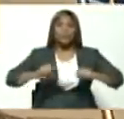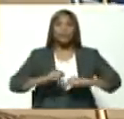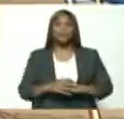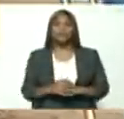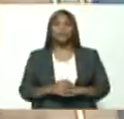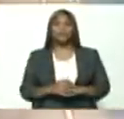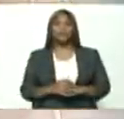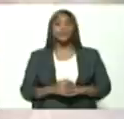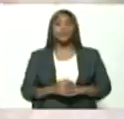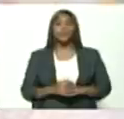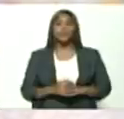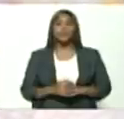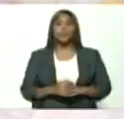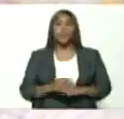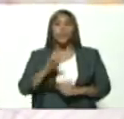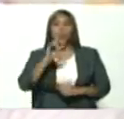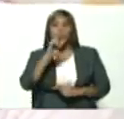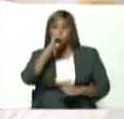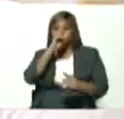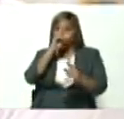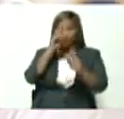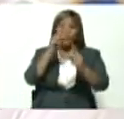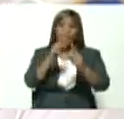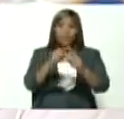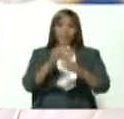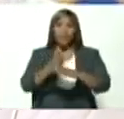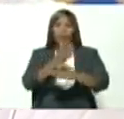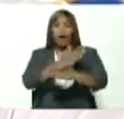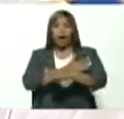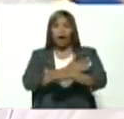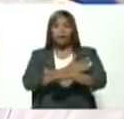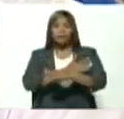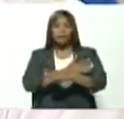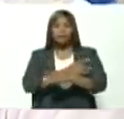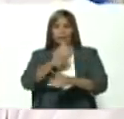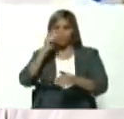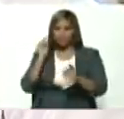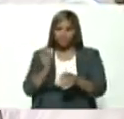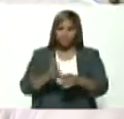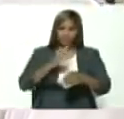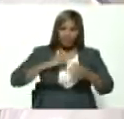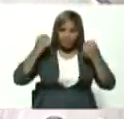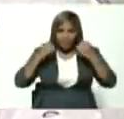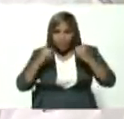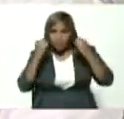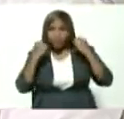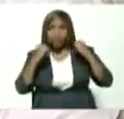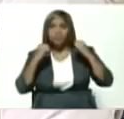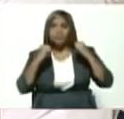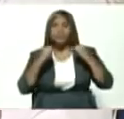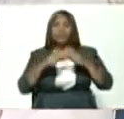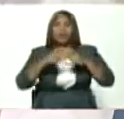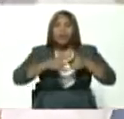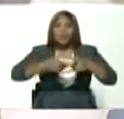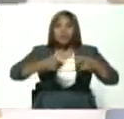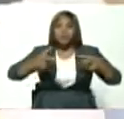Y uno de los objetivos que nos hemos planteado, además de la expansión de las fuerzas populares,